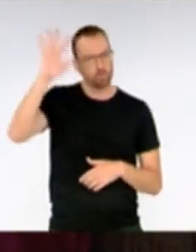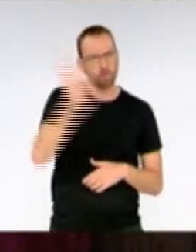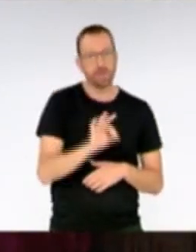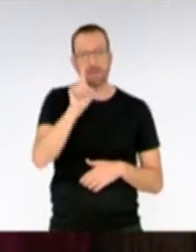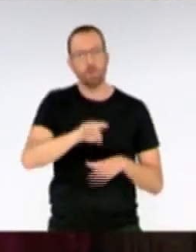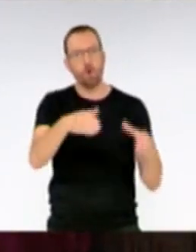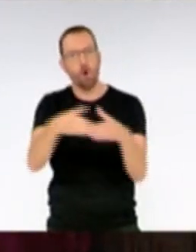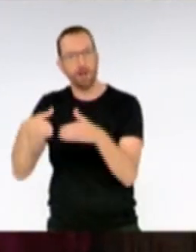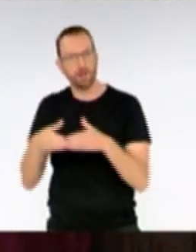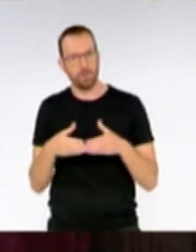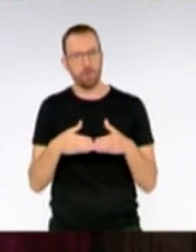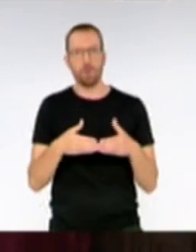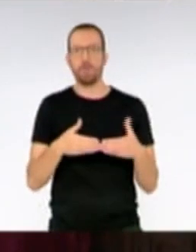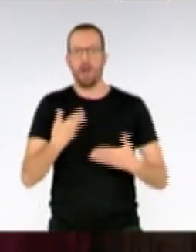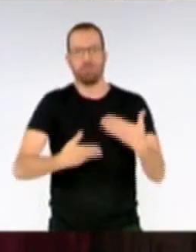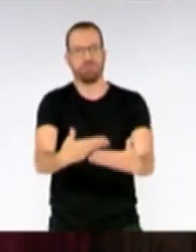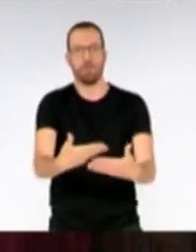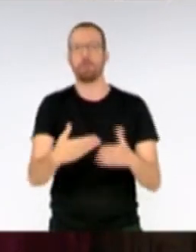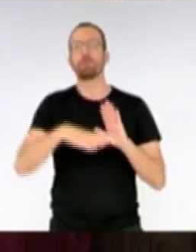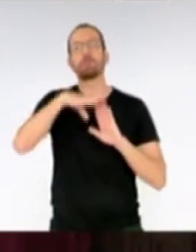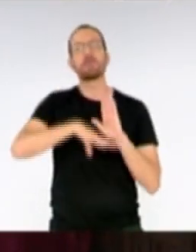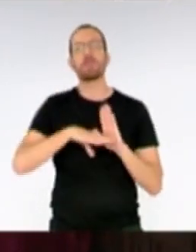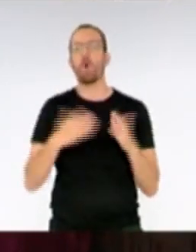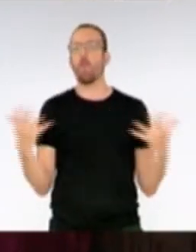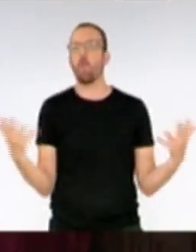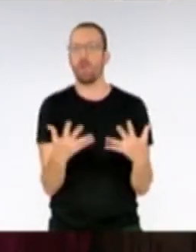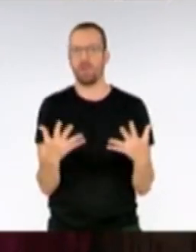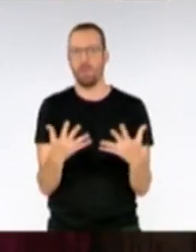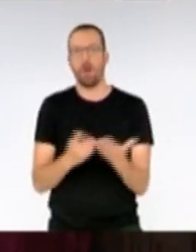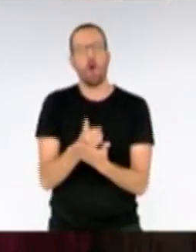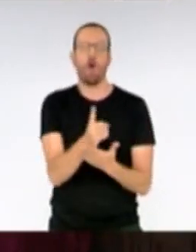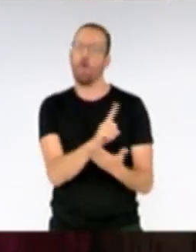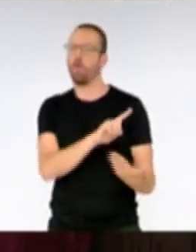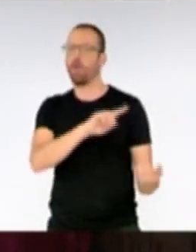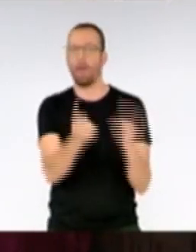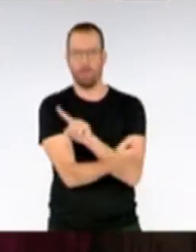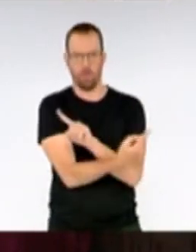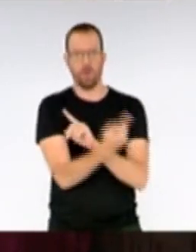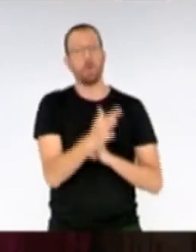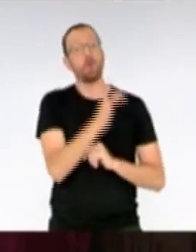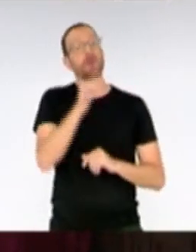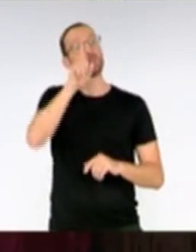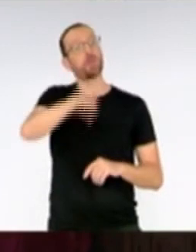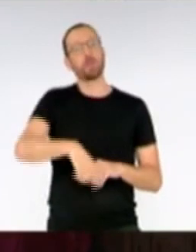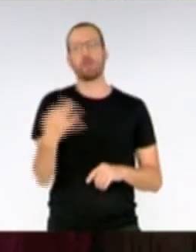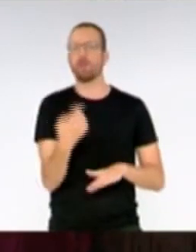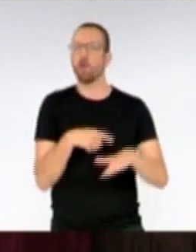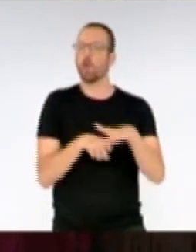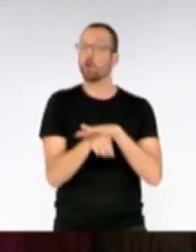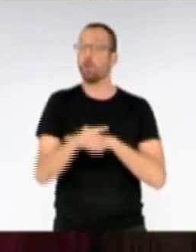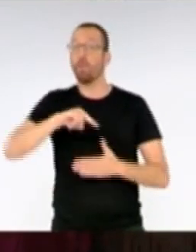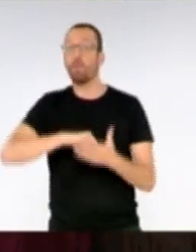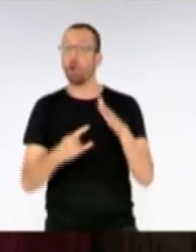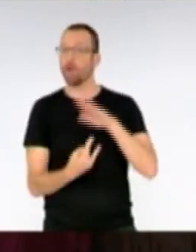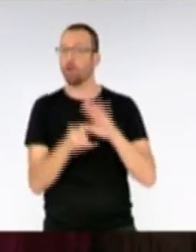intentar poner a caminar medidas urgentes para cambiar el rumbo de la ciudad, pero al mismo tiempo también empezar a gestionar los proyectos que